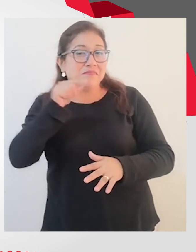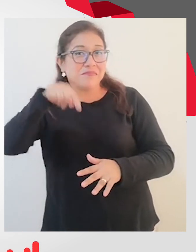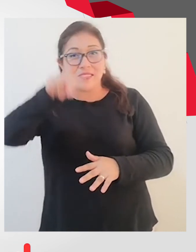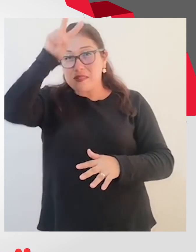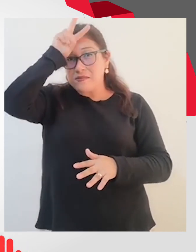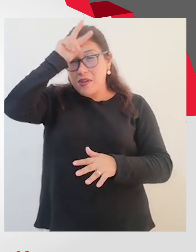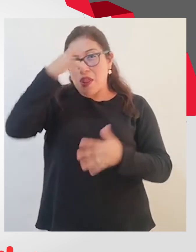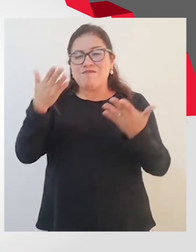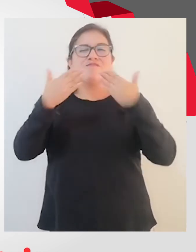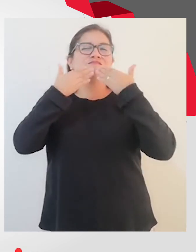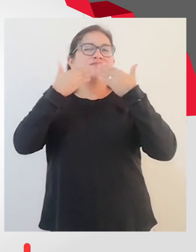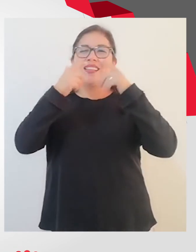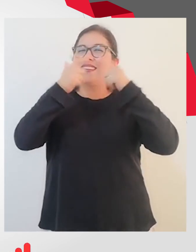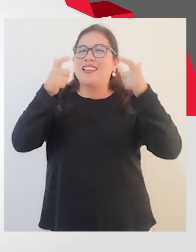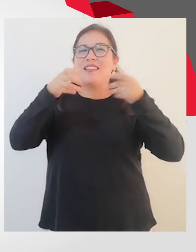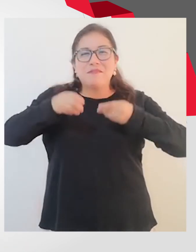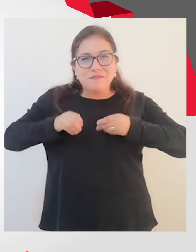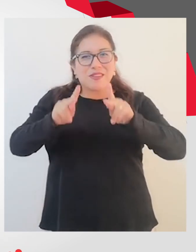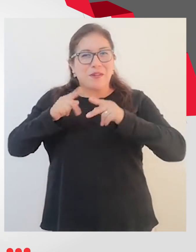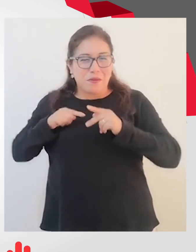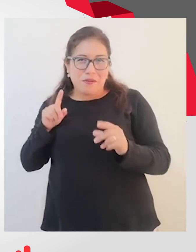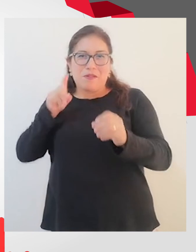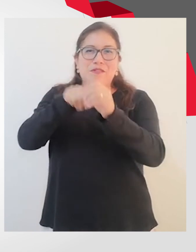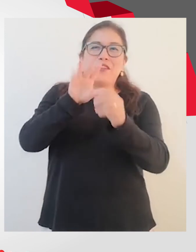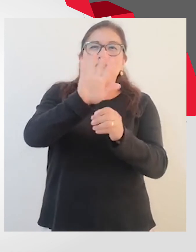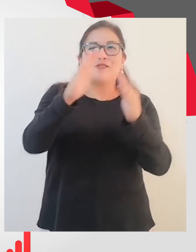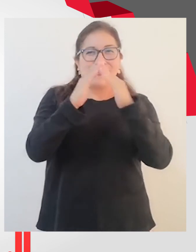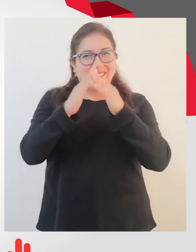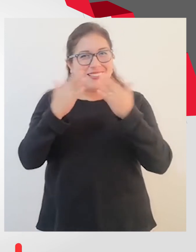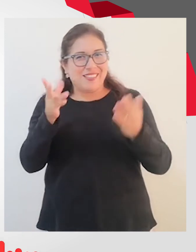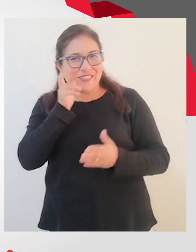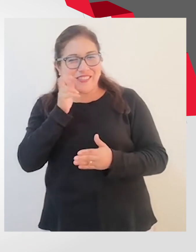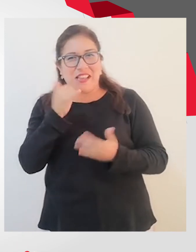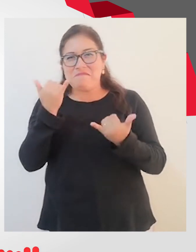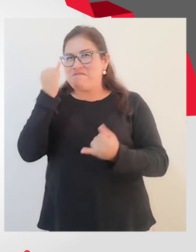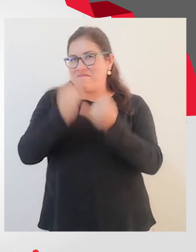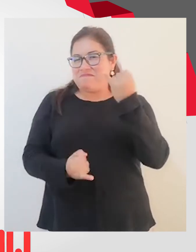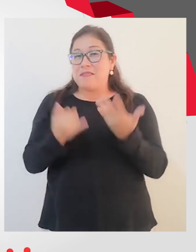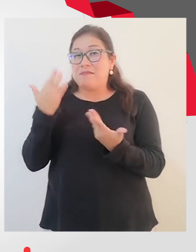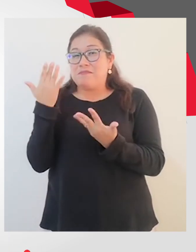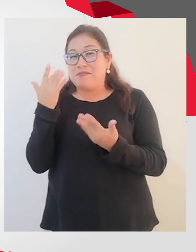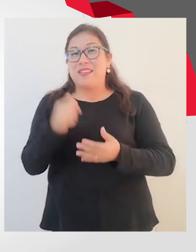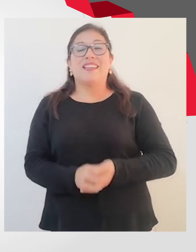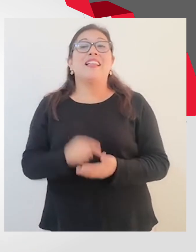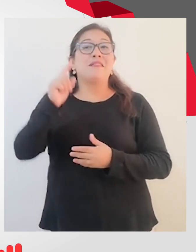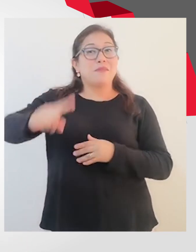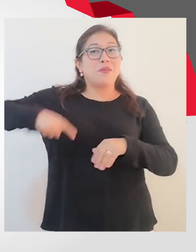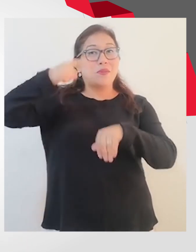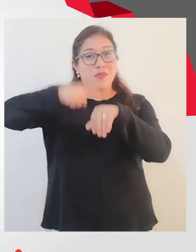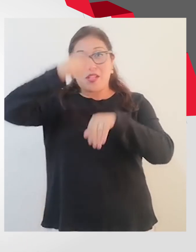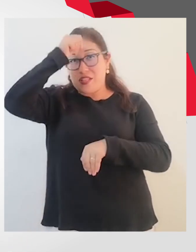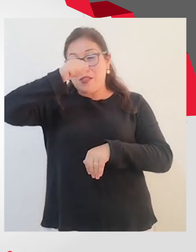agradecimiento grande por permitirnos ingresar a vuestros hogares y esto ha sido todo por hoy. Los esperamos